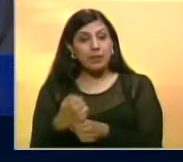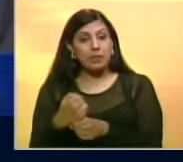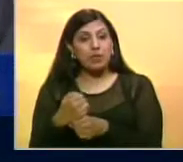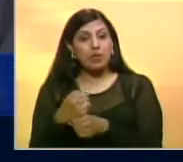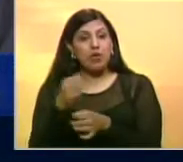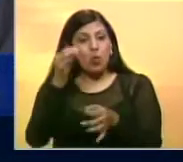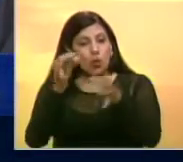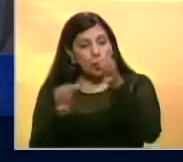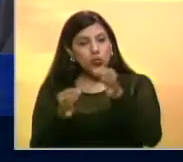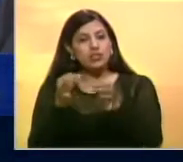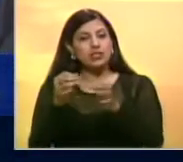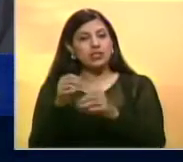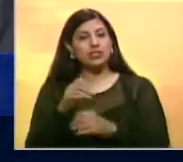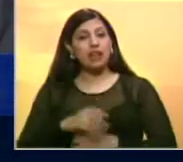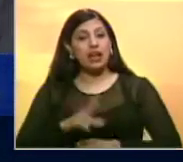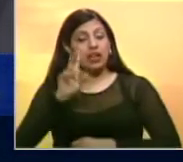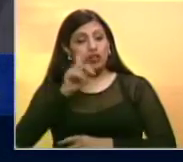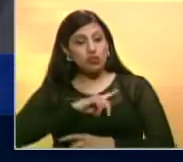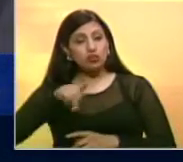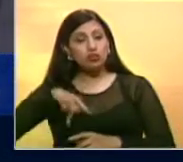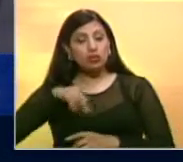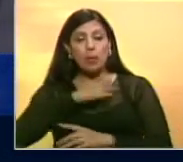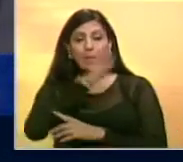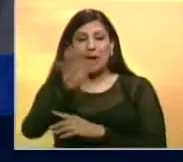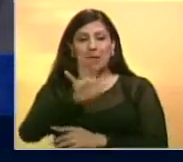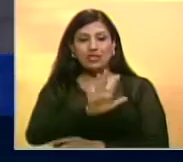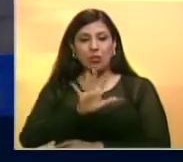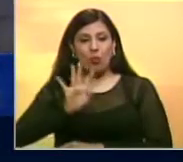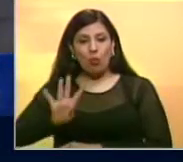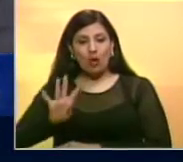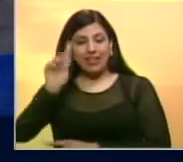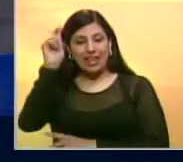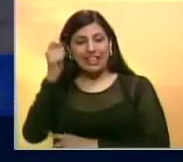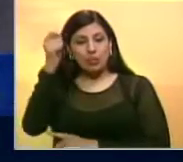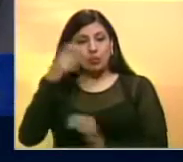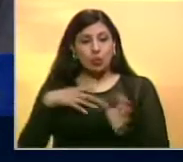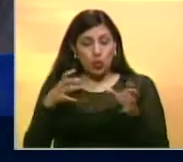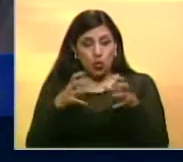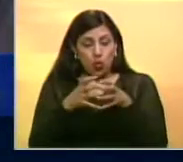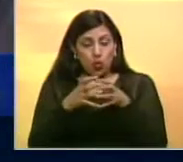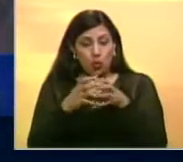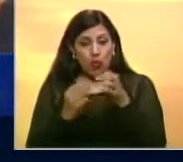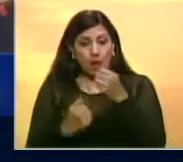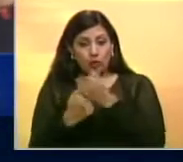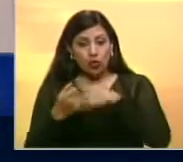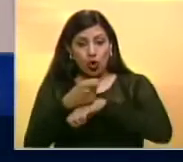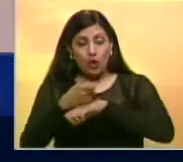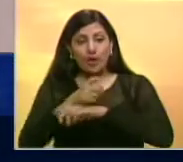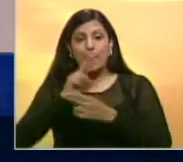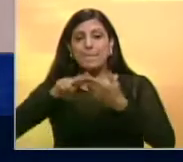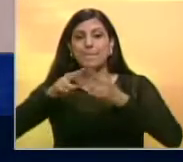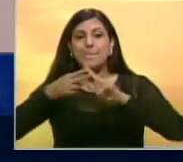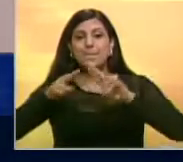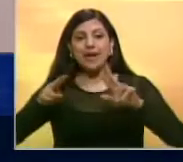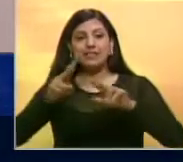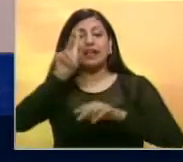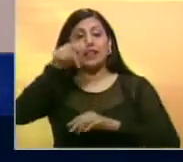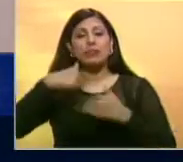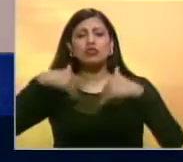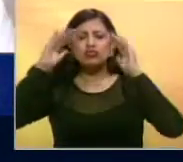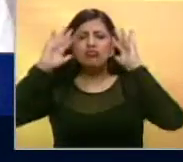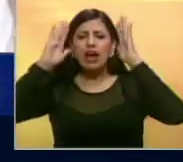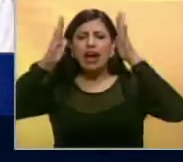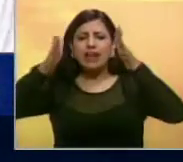justicia en ese caso y vamos a ir los 54 diputados del Bloque de la Patria en paz. Afirmó que estarán